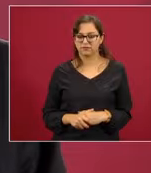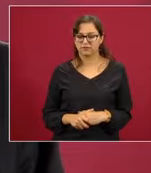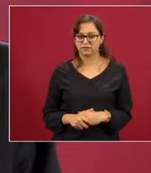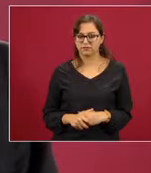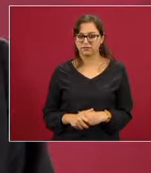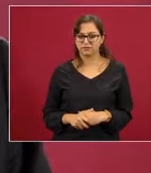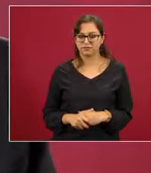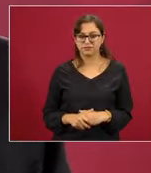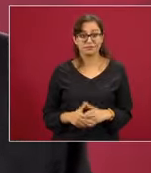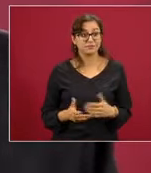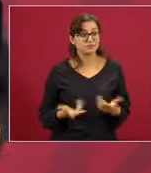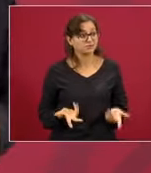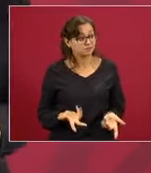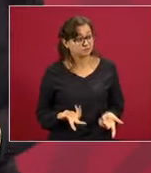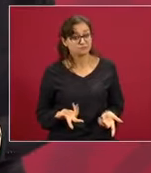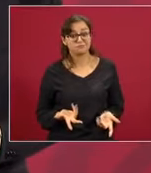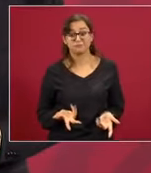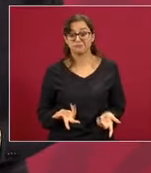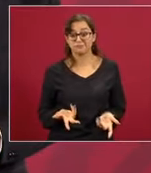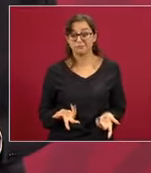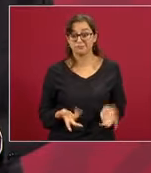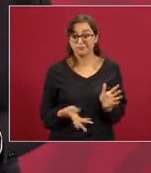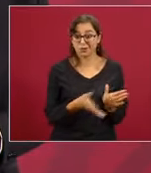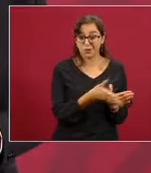Porque durante mucho tiempo